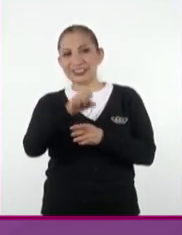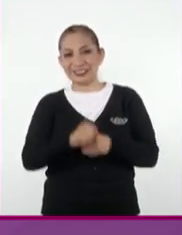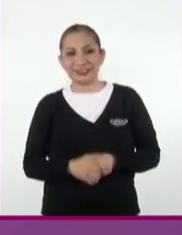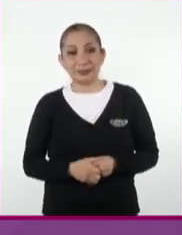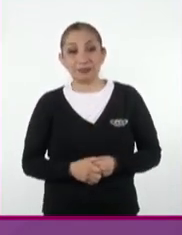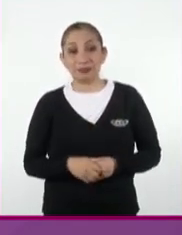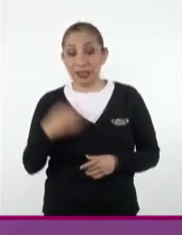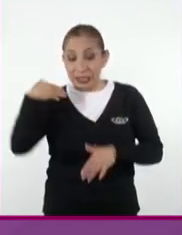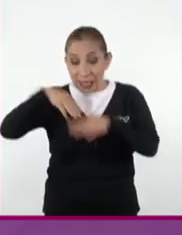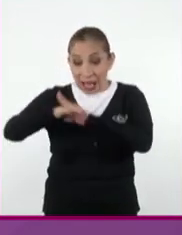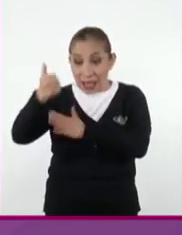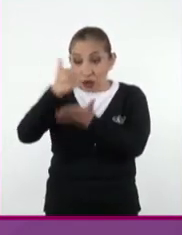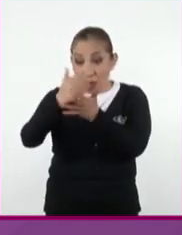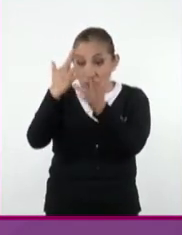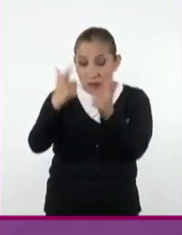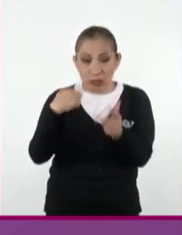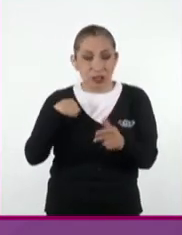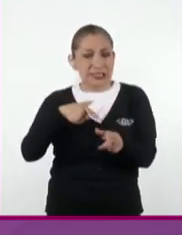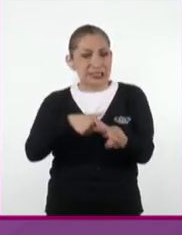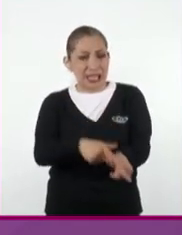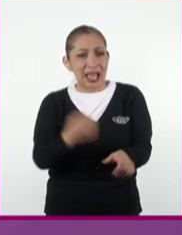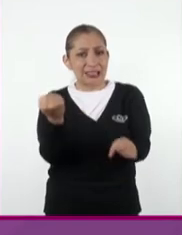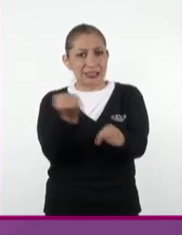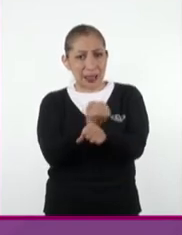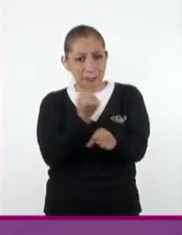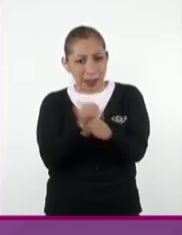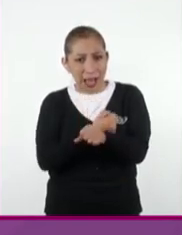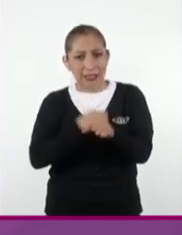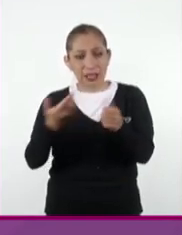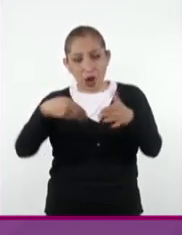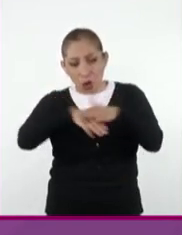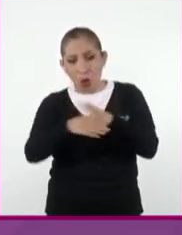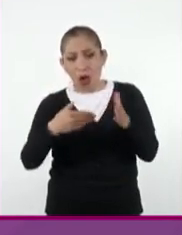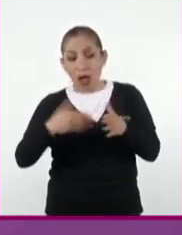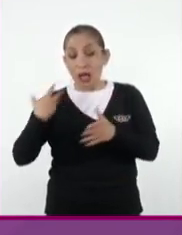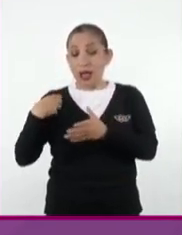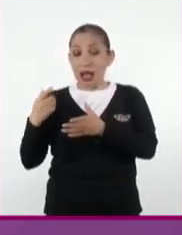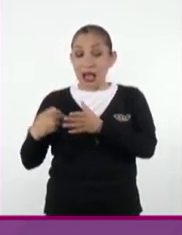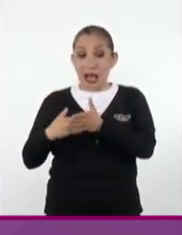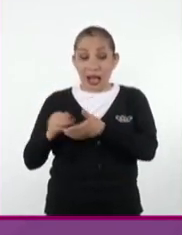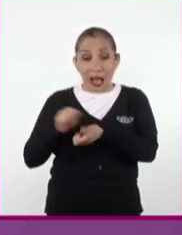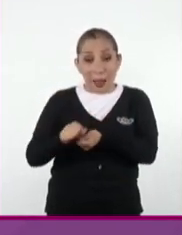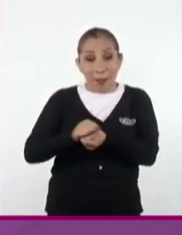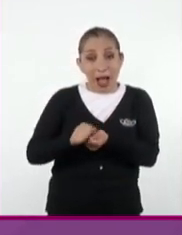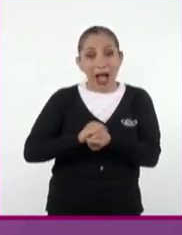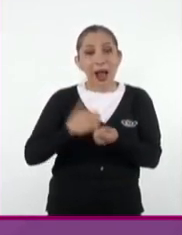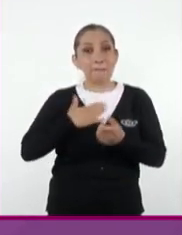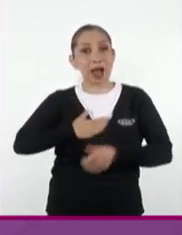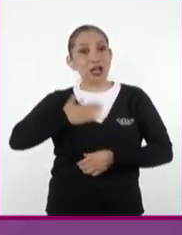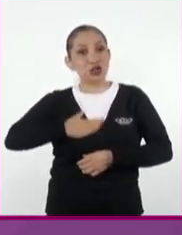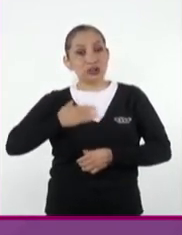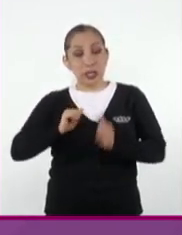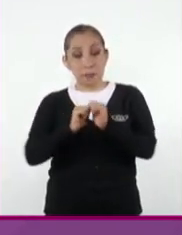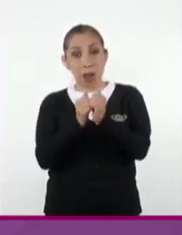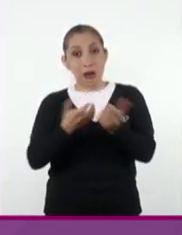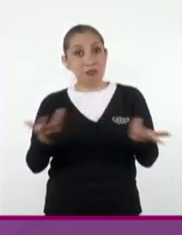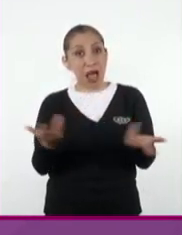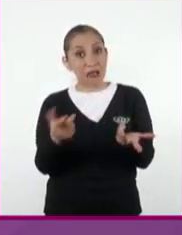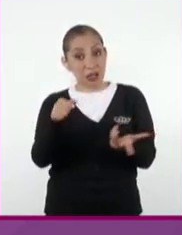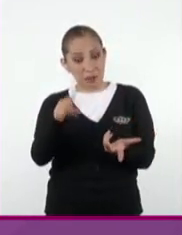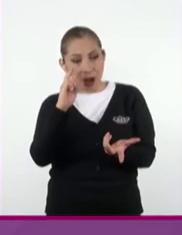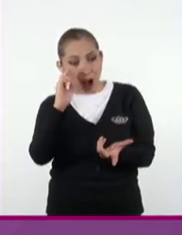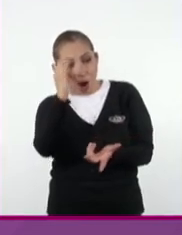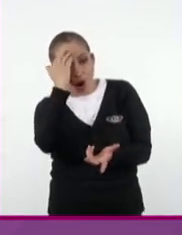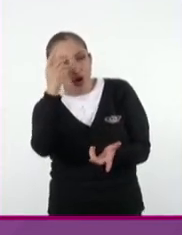En las ruinas de la ciudad se conservan zapaterías, tabernas, lavanderías, baños y panaderías. Todas ellas nos